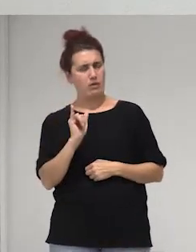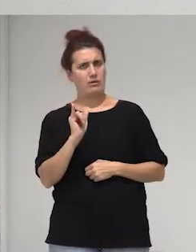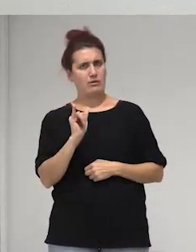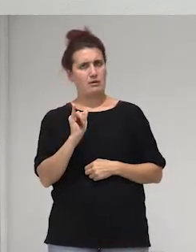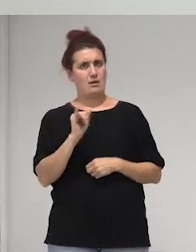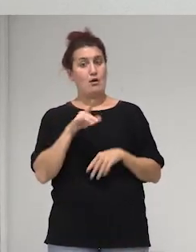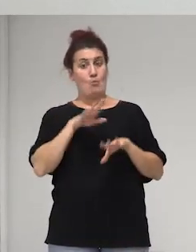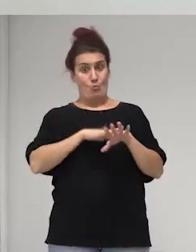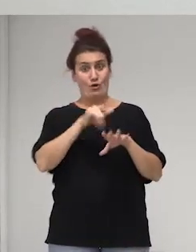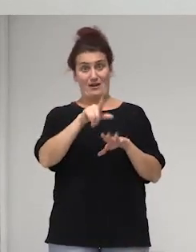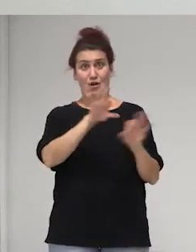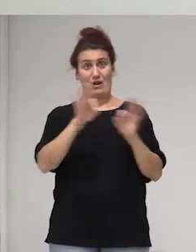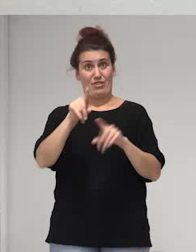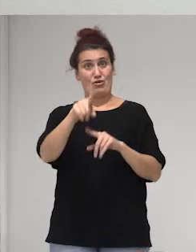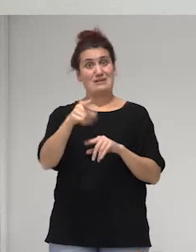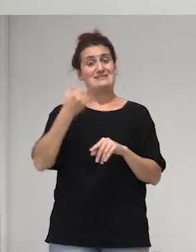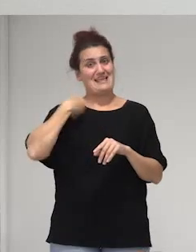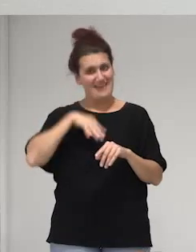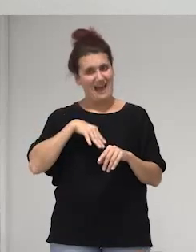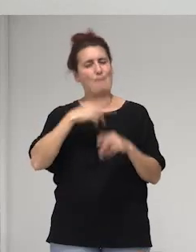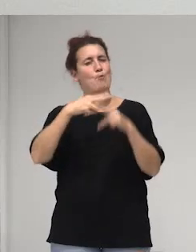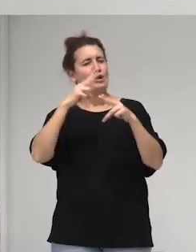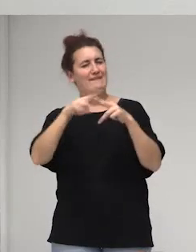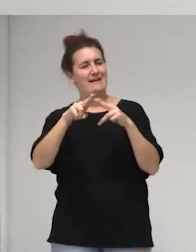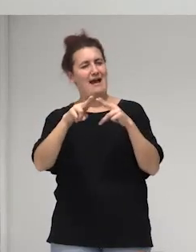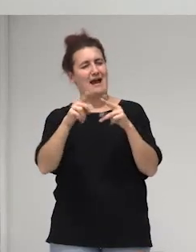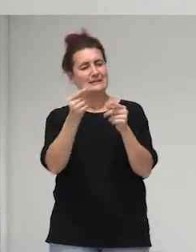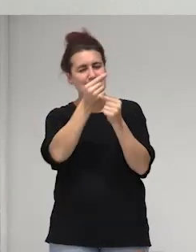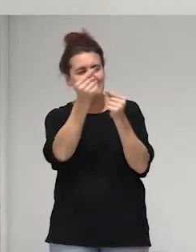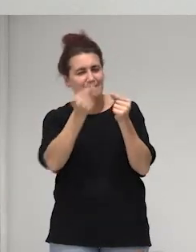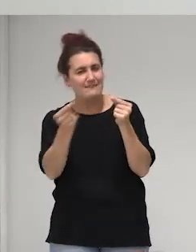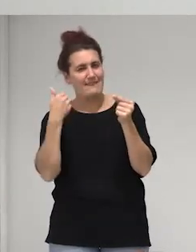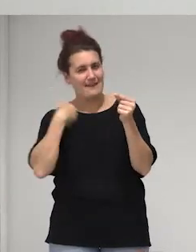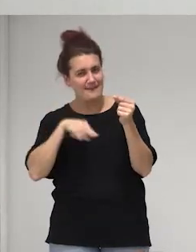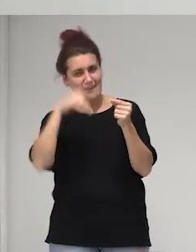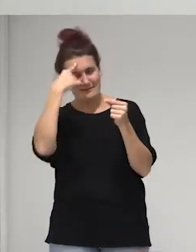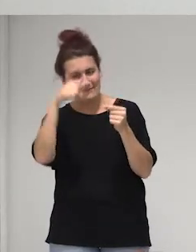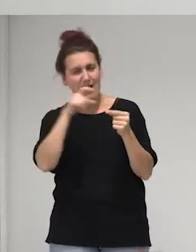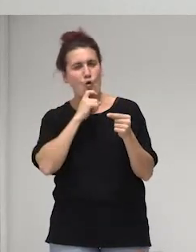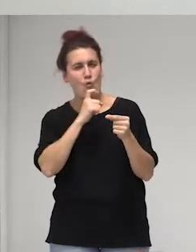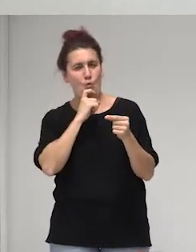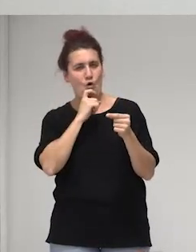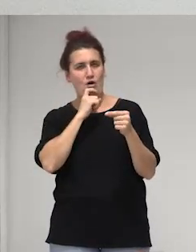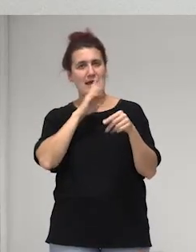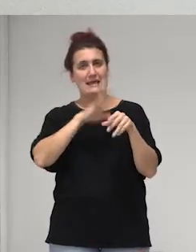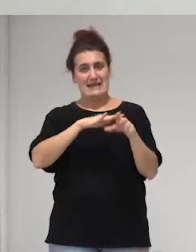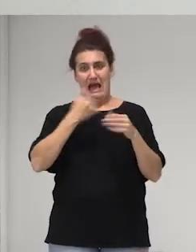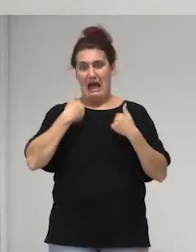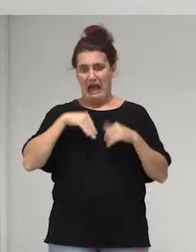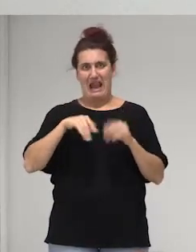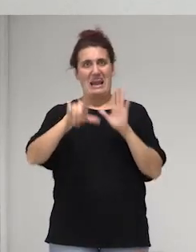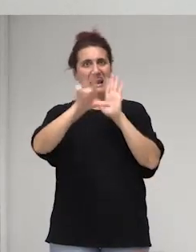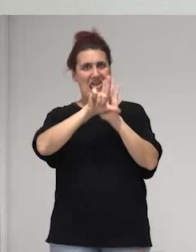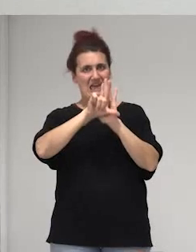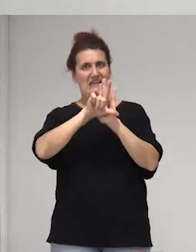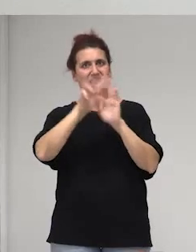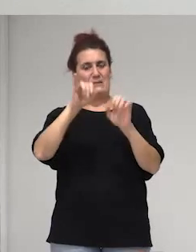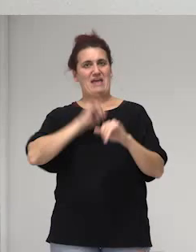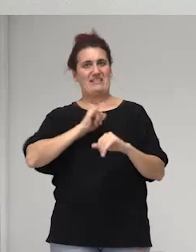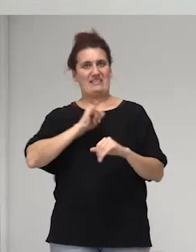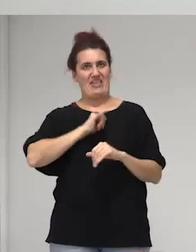ya tenía una agenda política definida y era tener una ley de identidad de género en toda la región